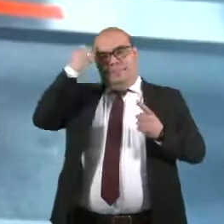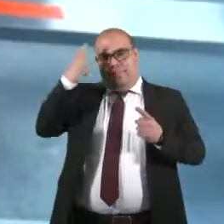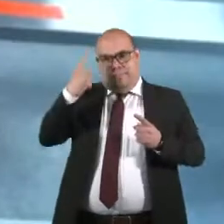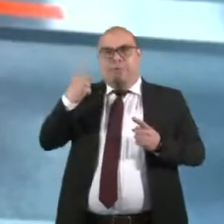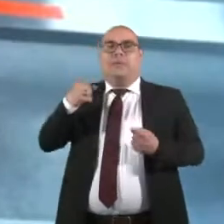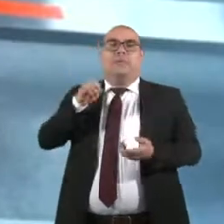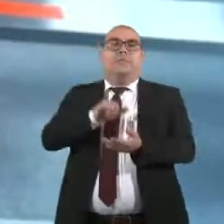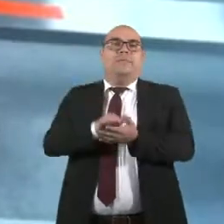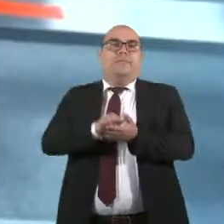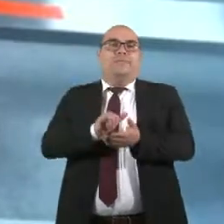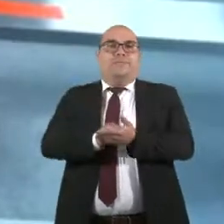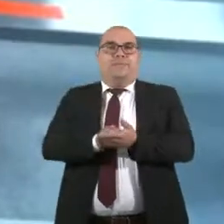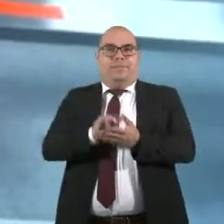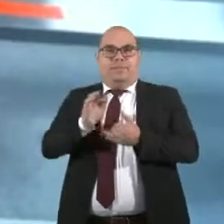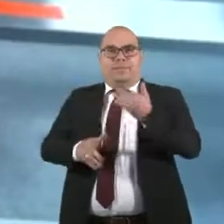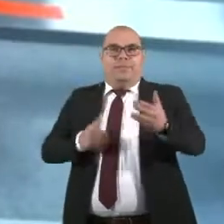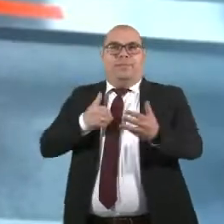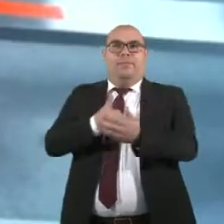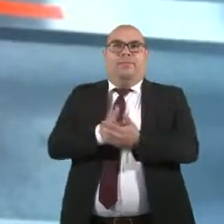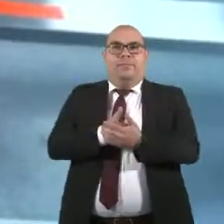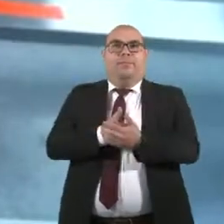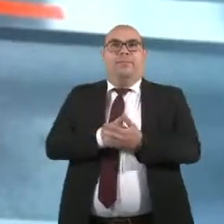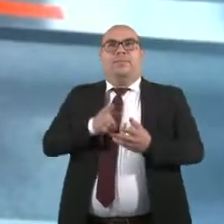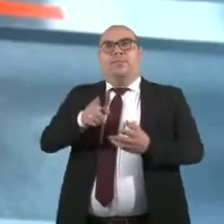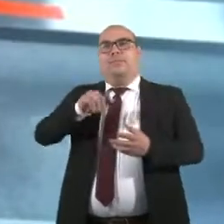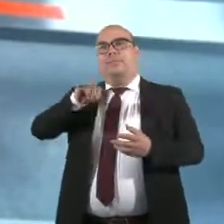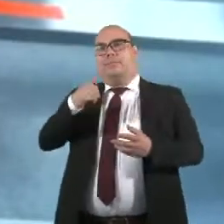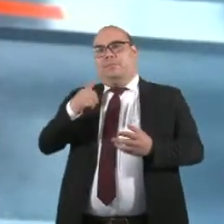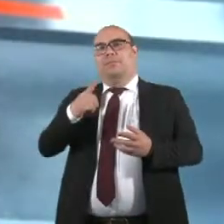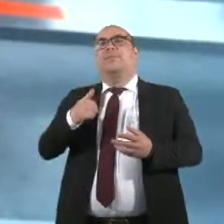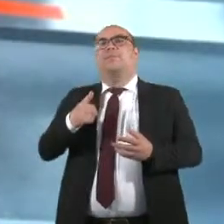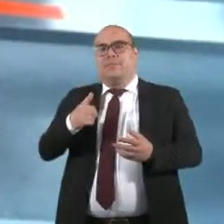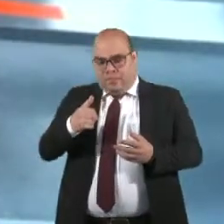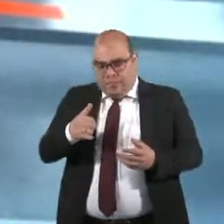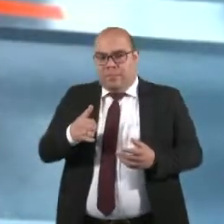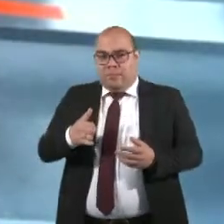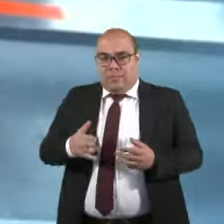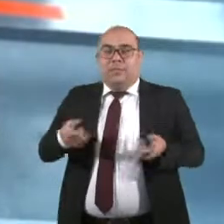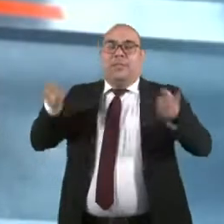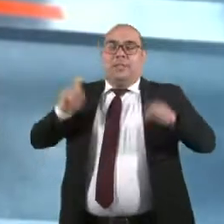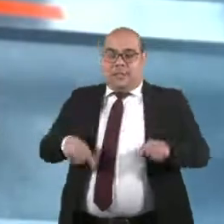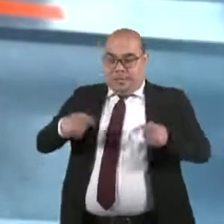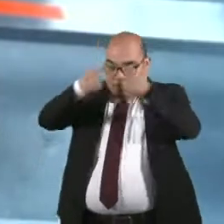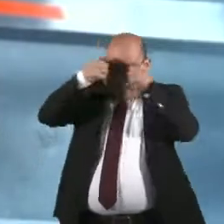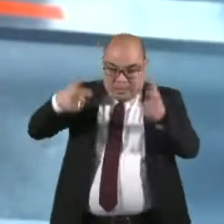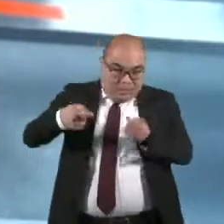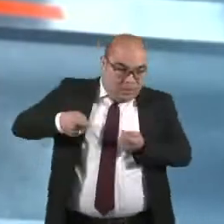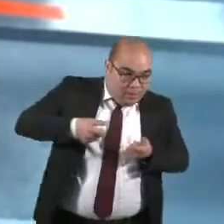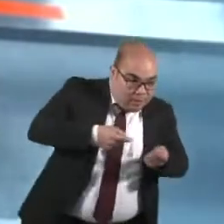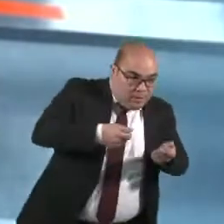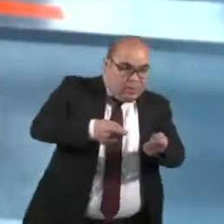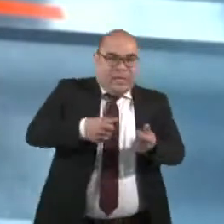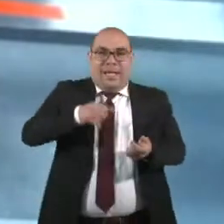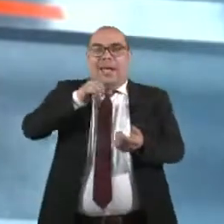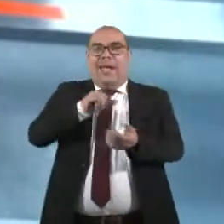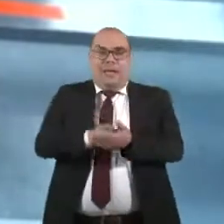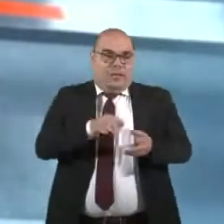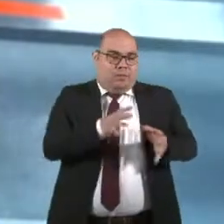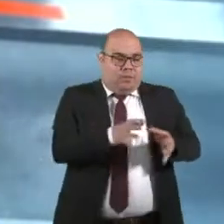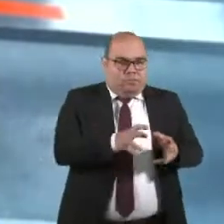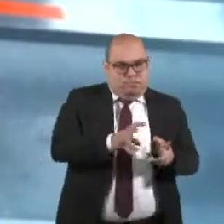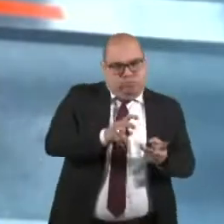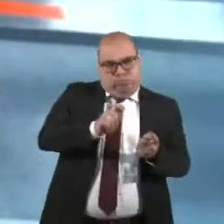estuvieron bajo ese dominio de las guerrillas y abandonadas por el Estado. Y es cuando se da entonces ese tránsito